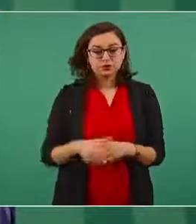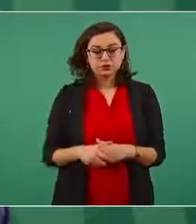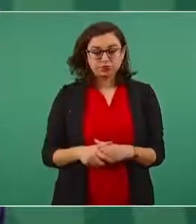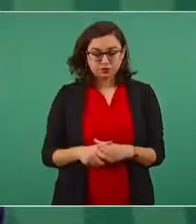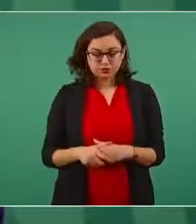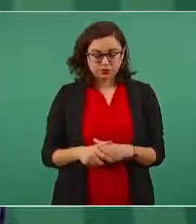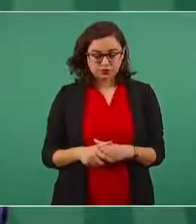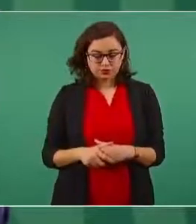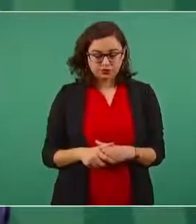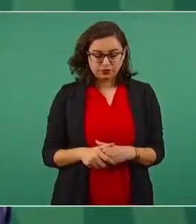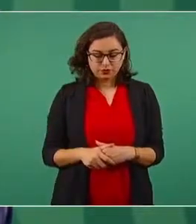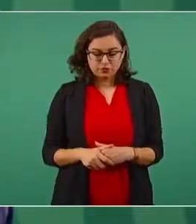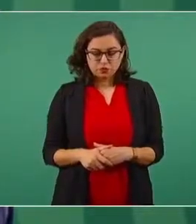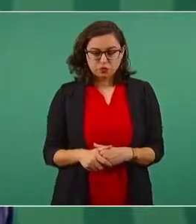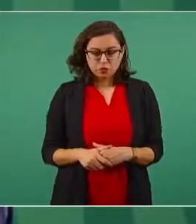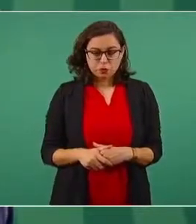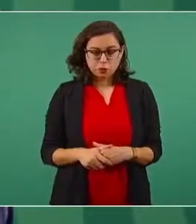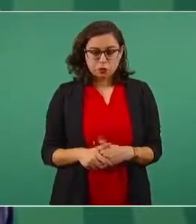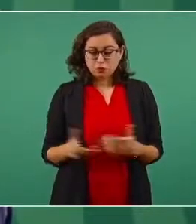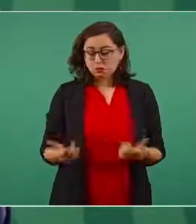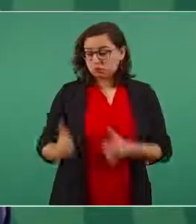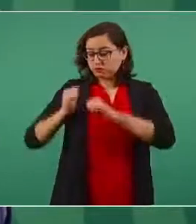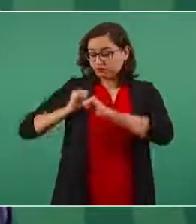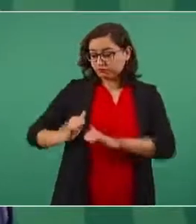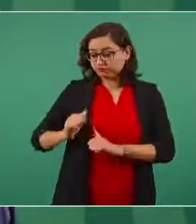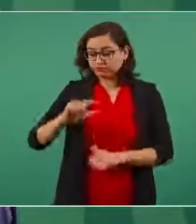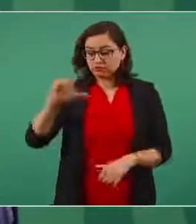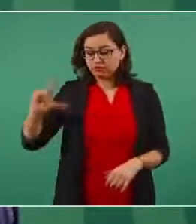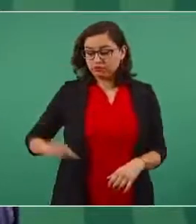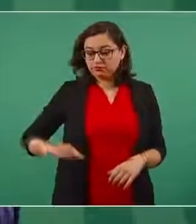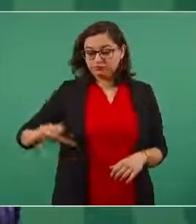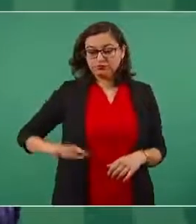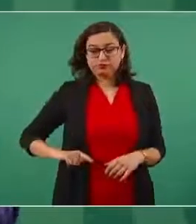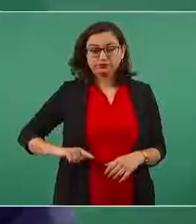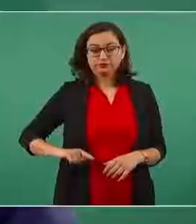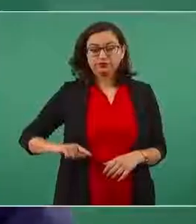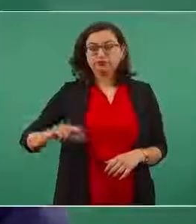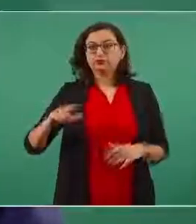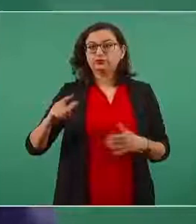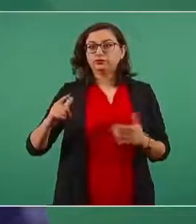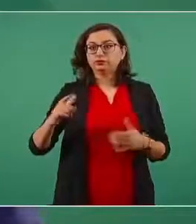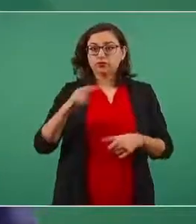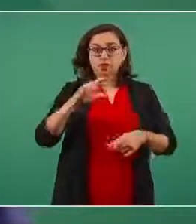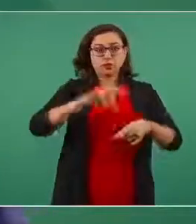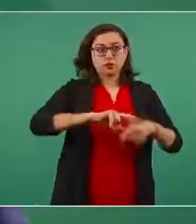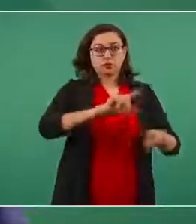que el acuerdo que firmamos con los gobernadores